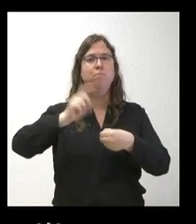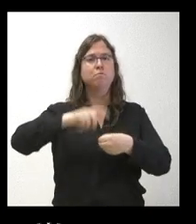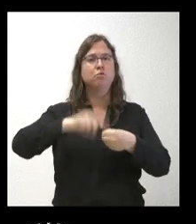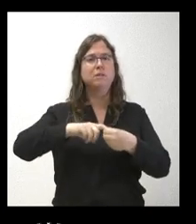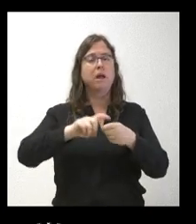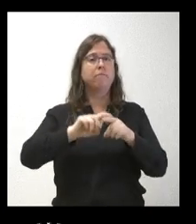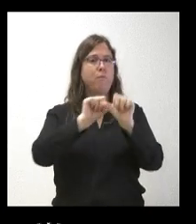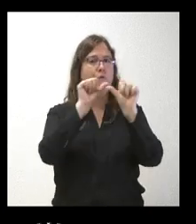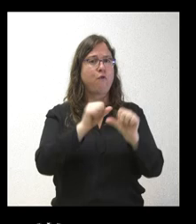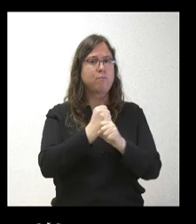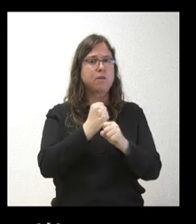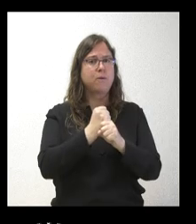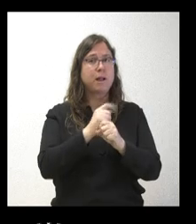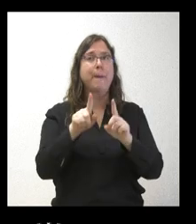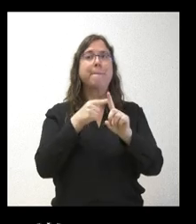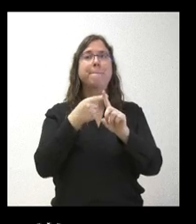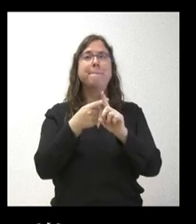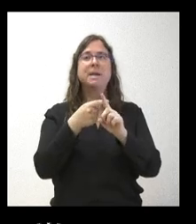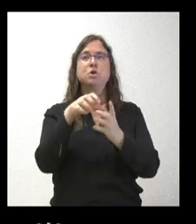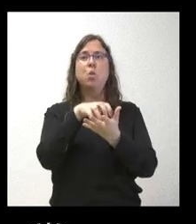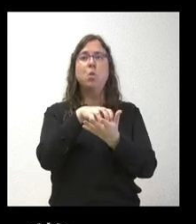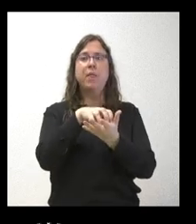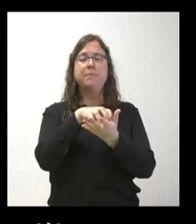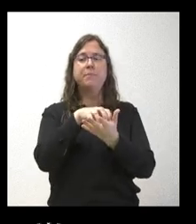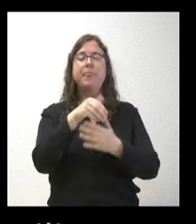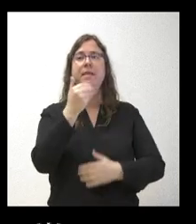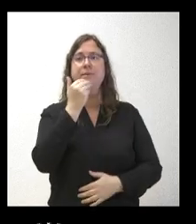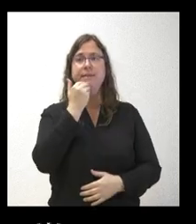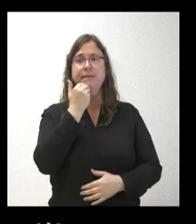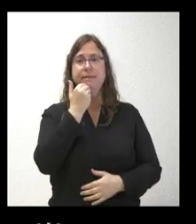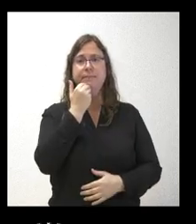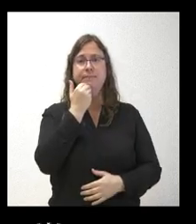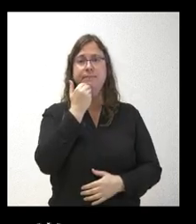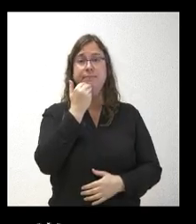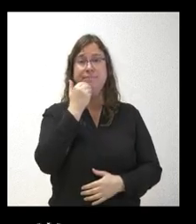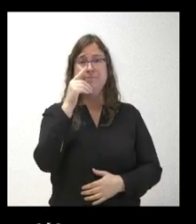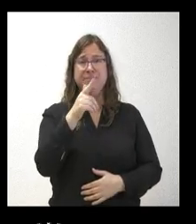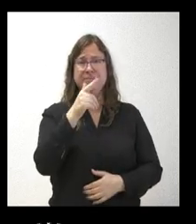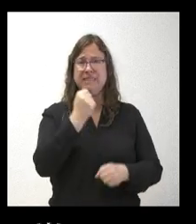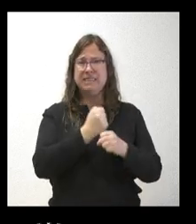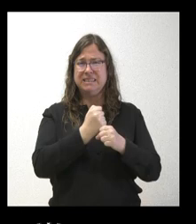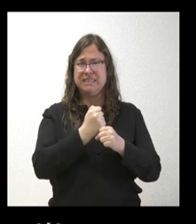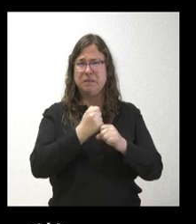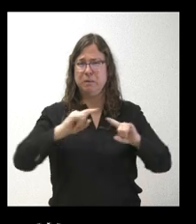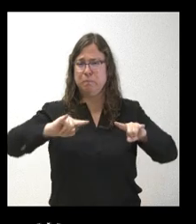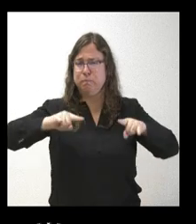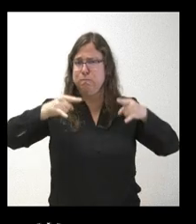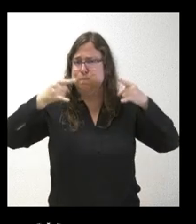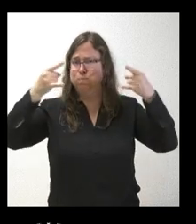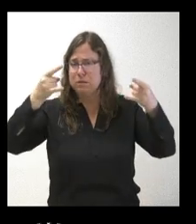modalidad. Y también una duda sobre si esta excesiva carga de trabajo durante el día